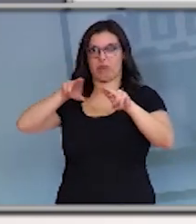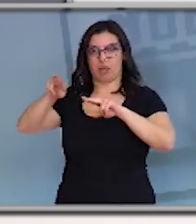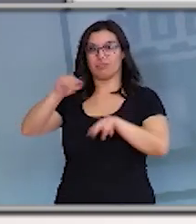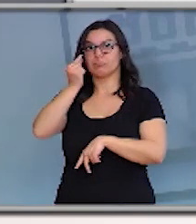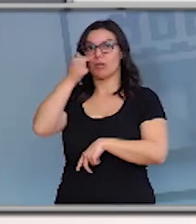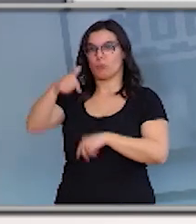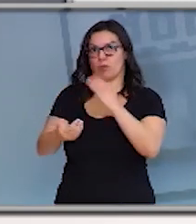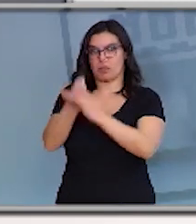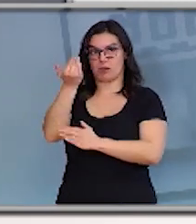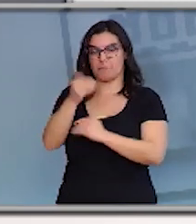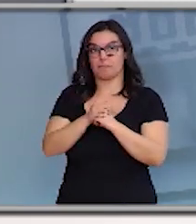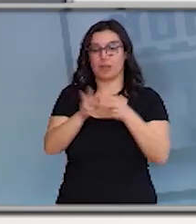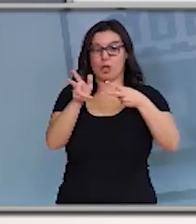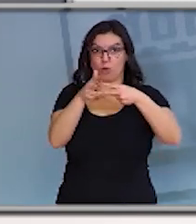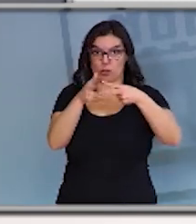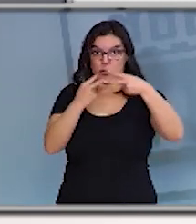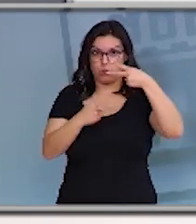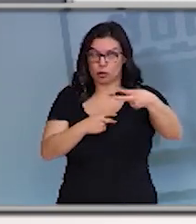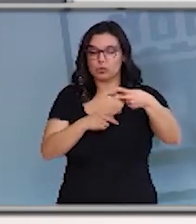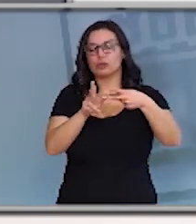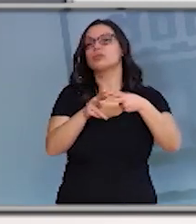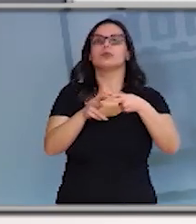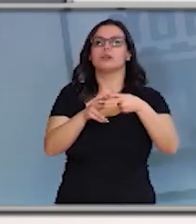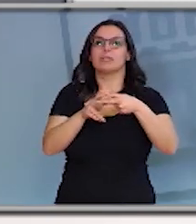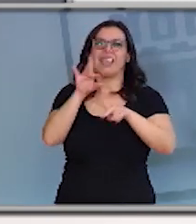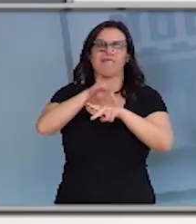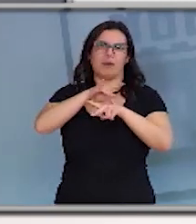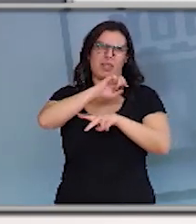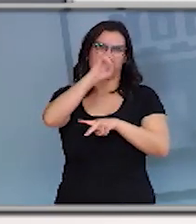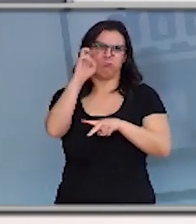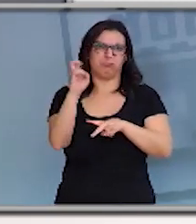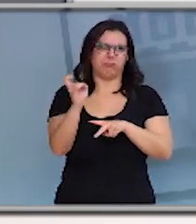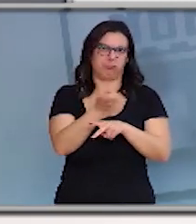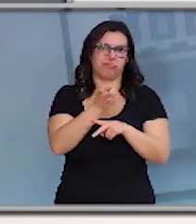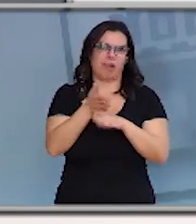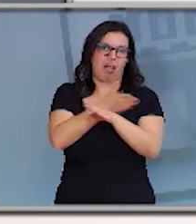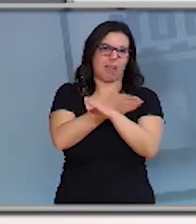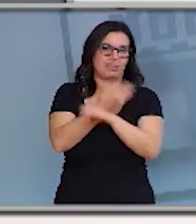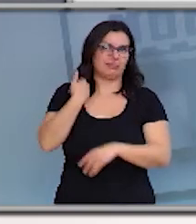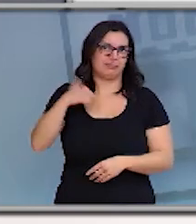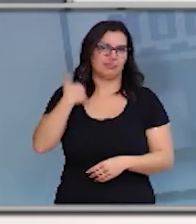esta mañana. Ambos tenían unha pluripatología importante de base e isto